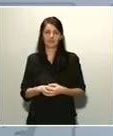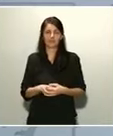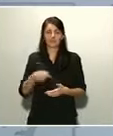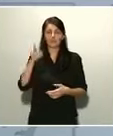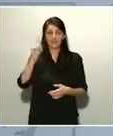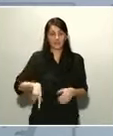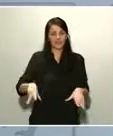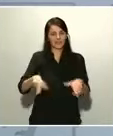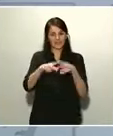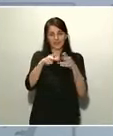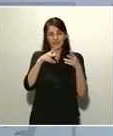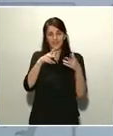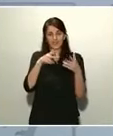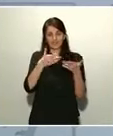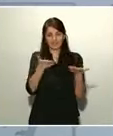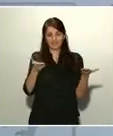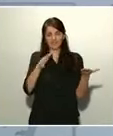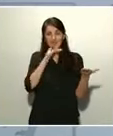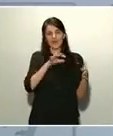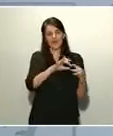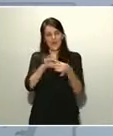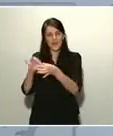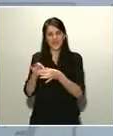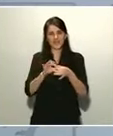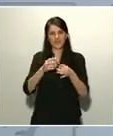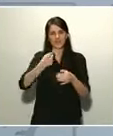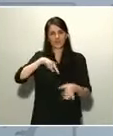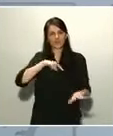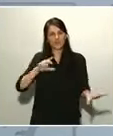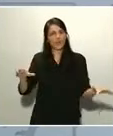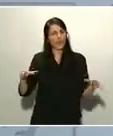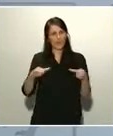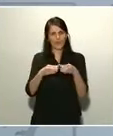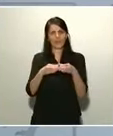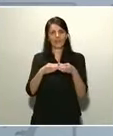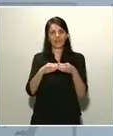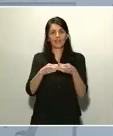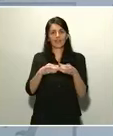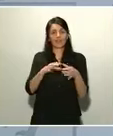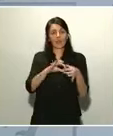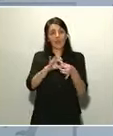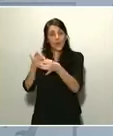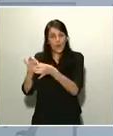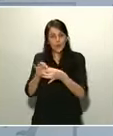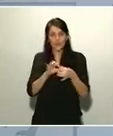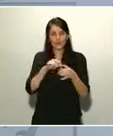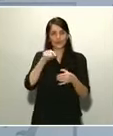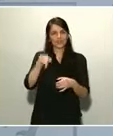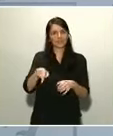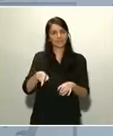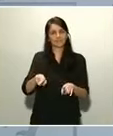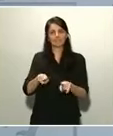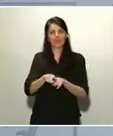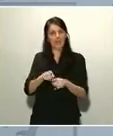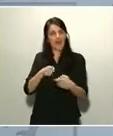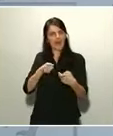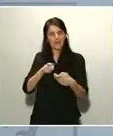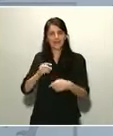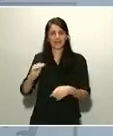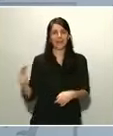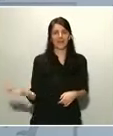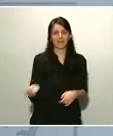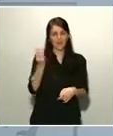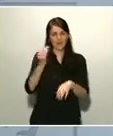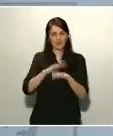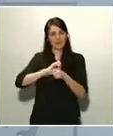Somos una comunidad. Y la unión es ahora nuestra mejor arma contra el virus y contra sus consecuencias.